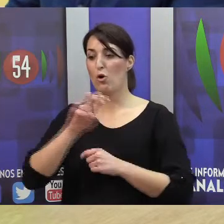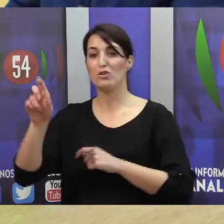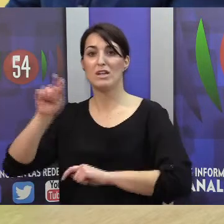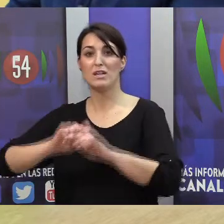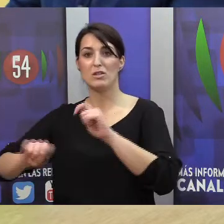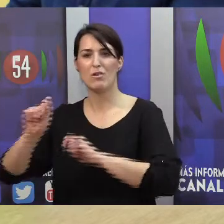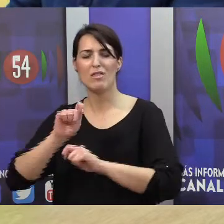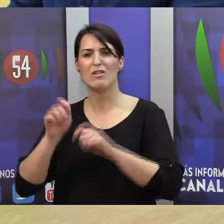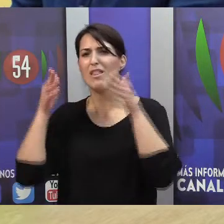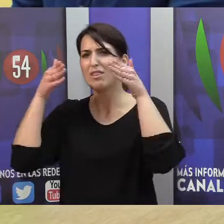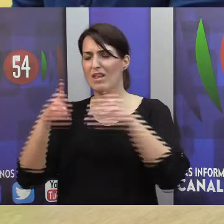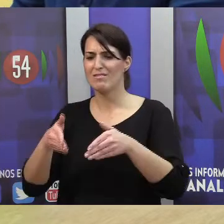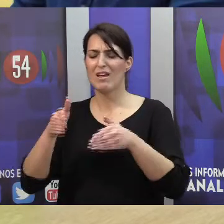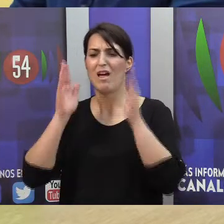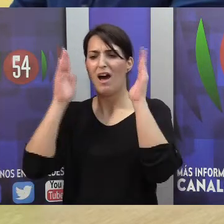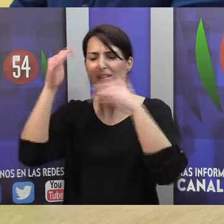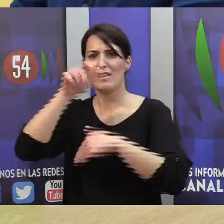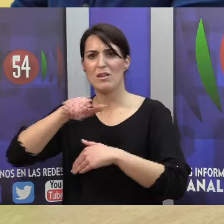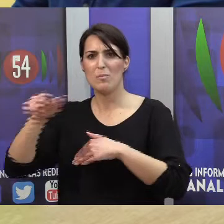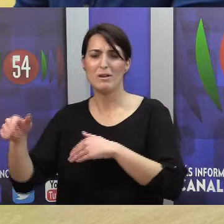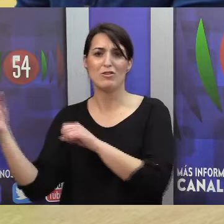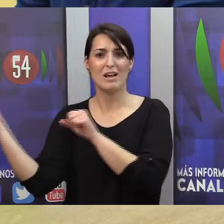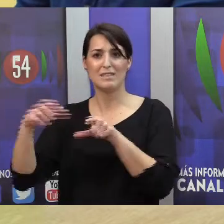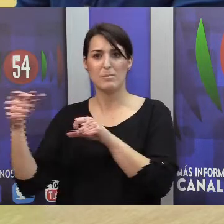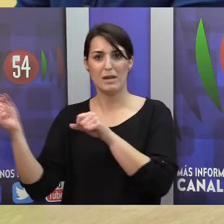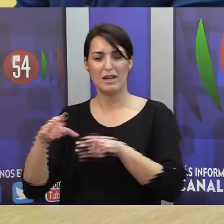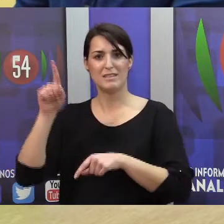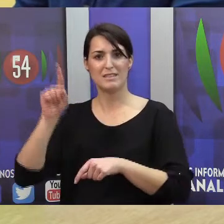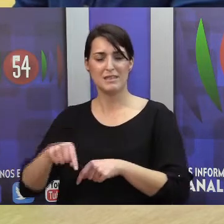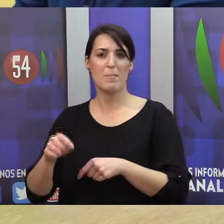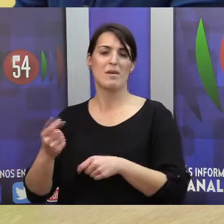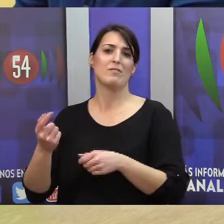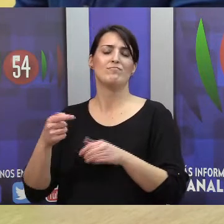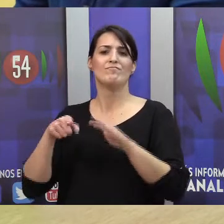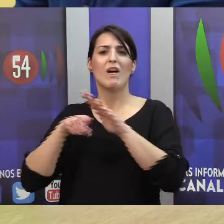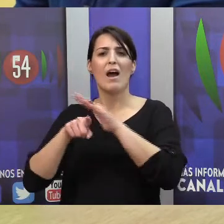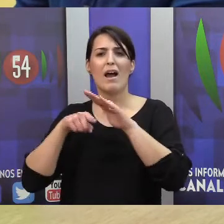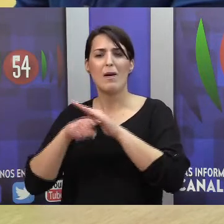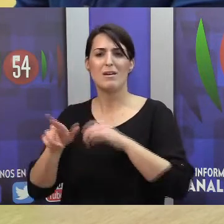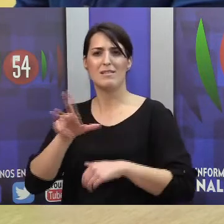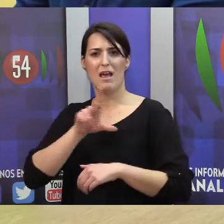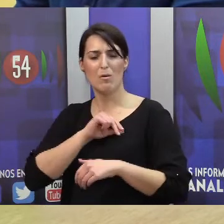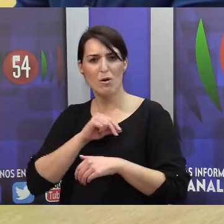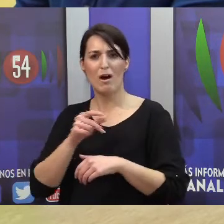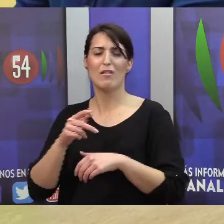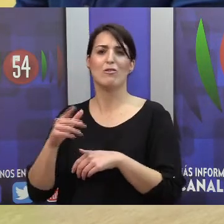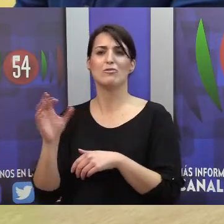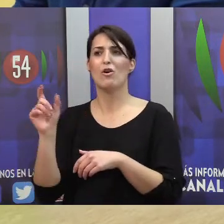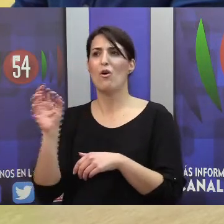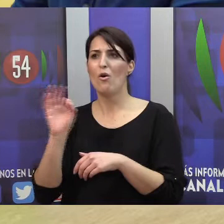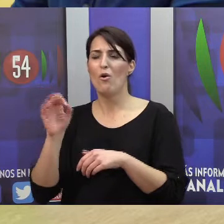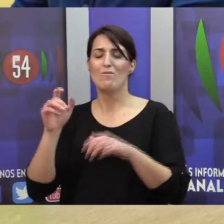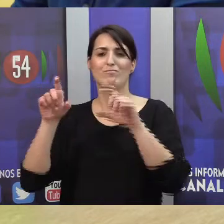la atención a personas inmigrantes, un gabinete de abogados también que se dedicaba a prestar atención a los inmigrantes, los almacenes municipales,